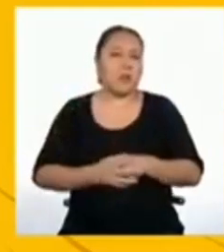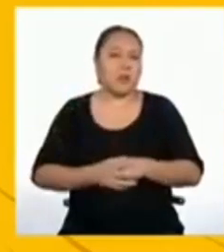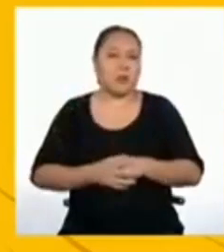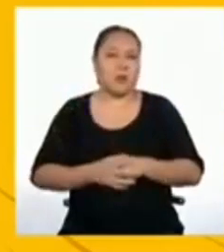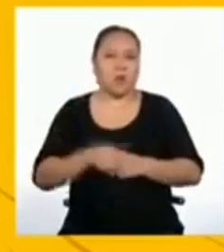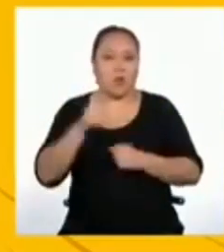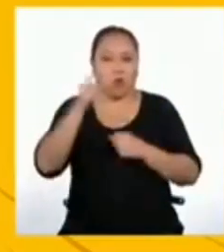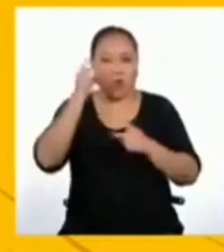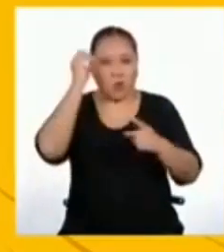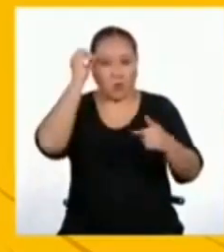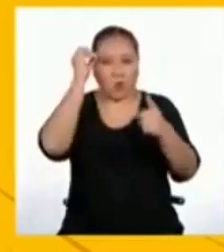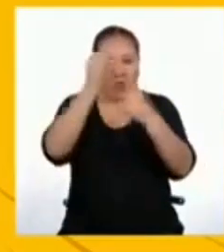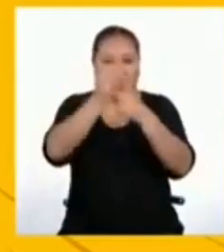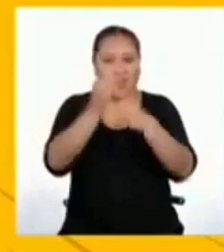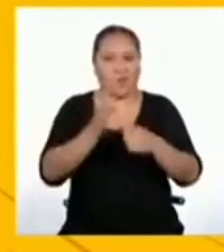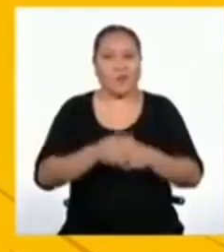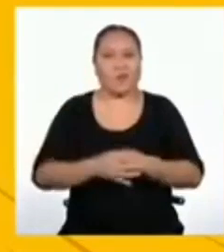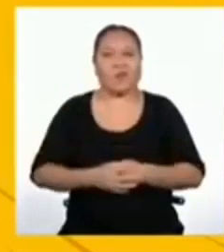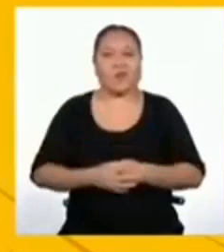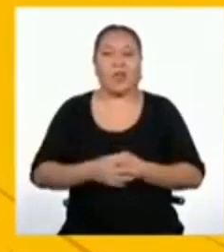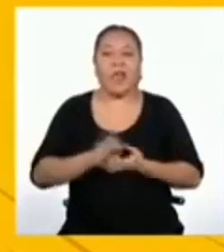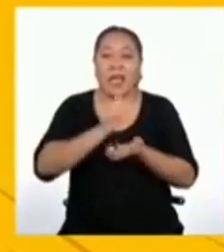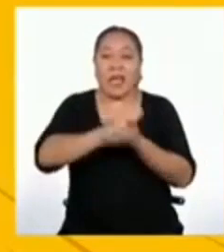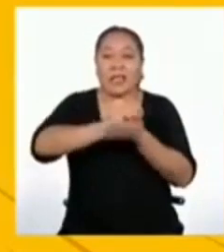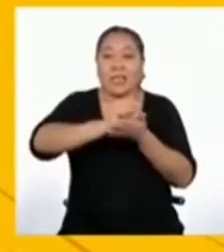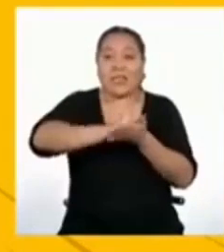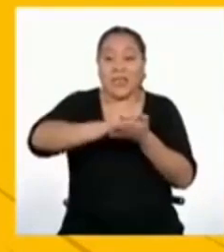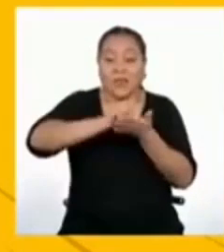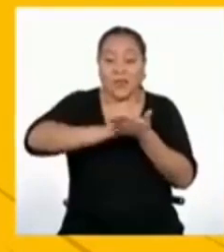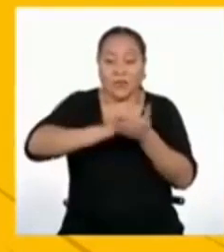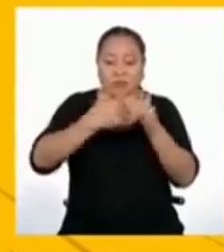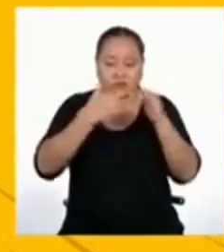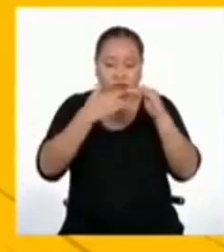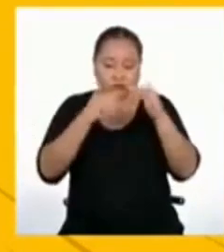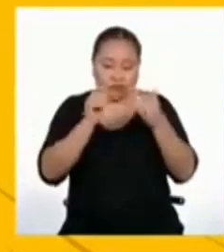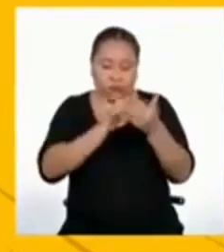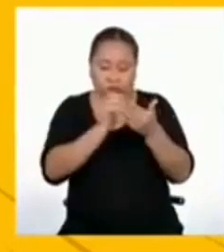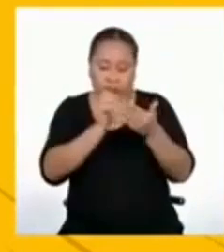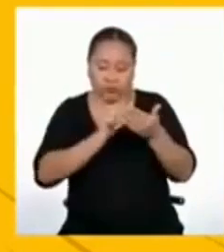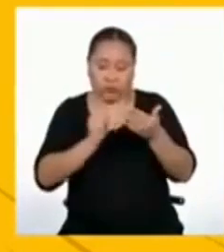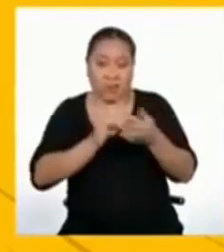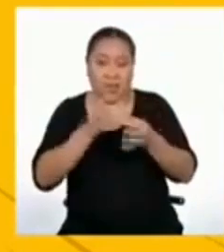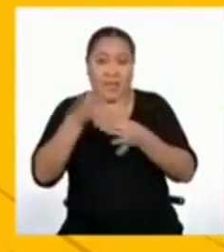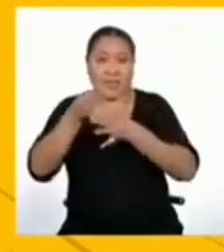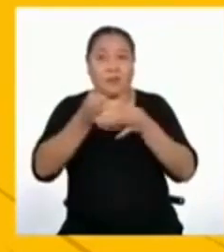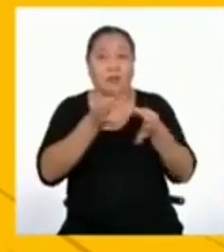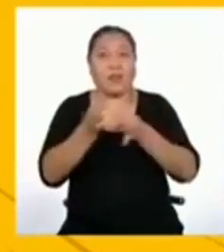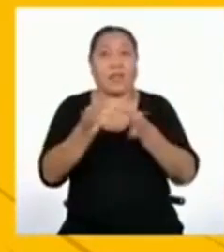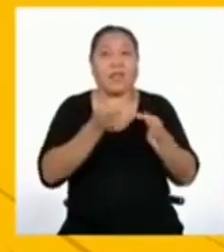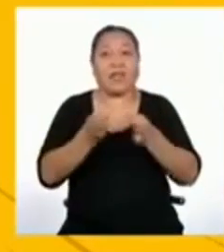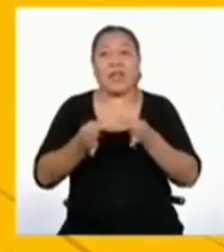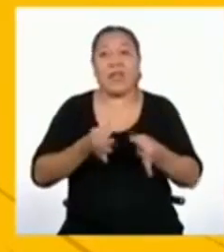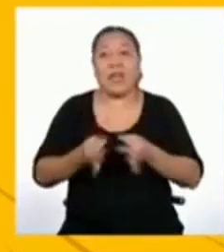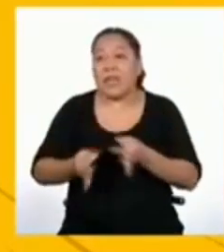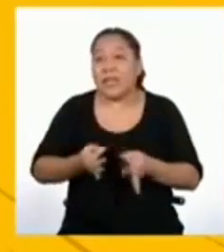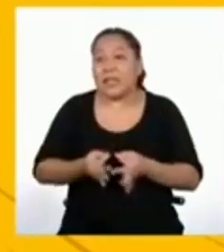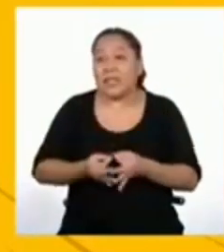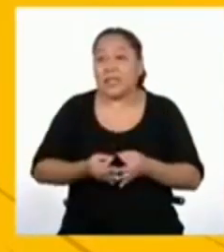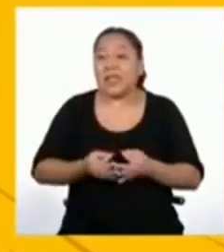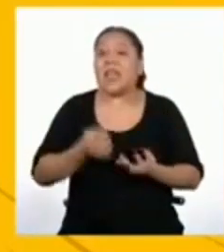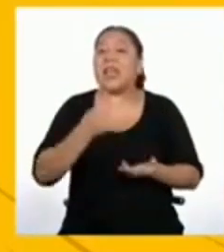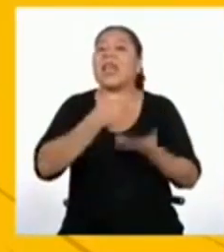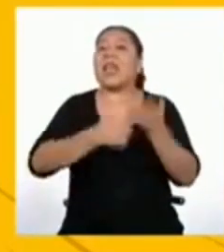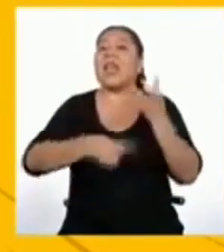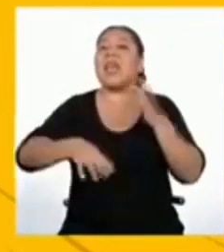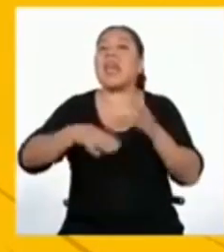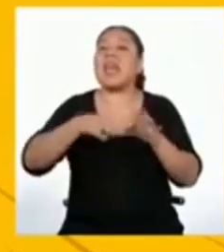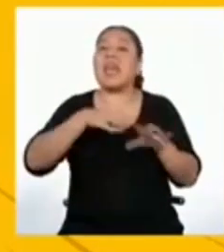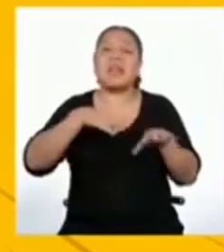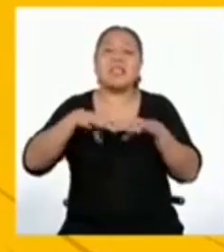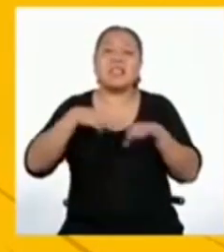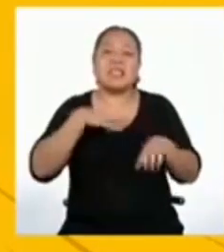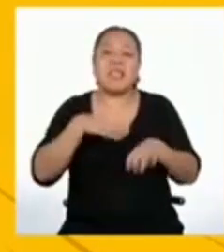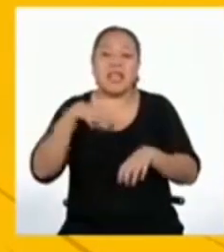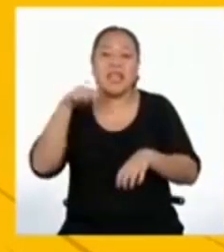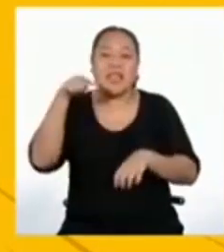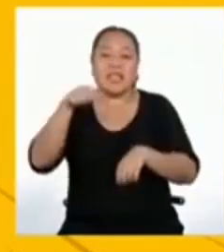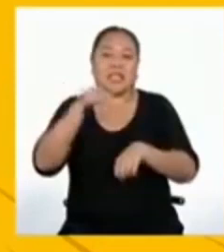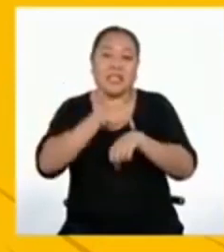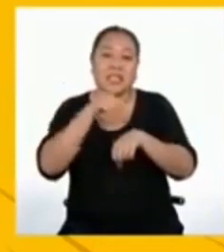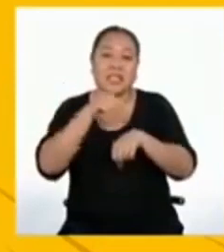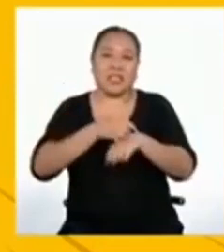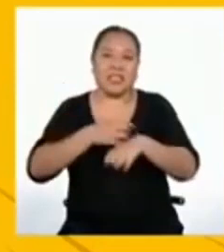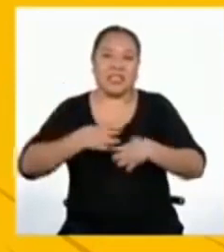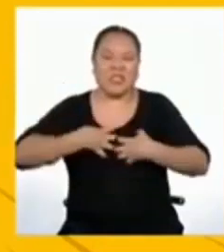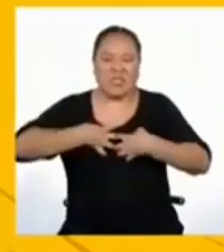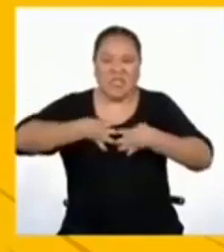Tu reto es... Escribir un texto donde describas las estrategias que podrías utilizar ante esta situación de